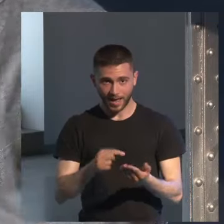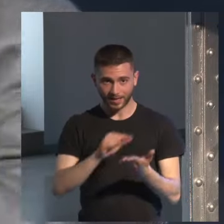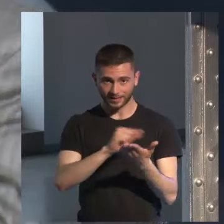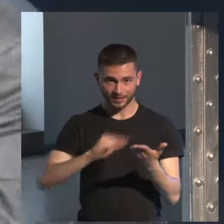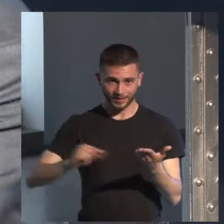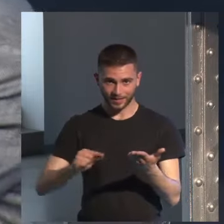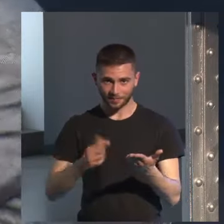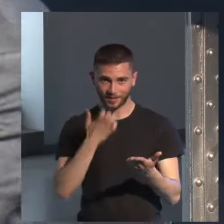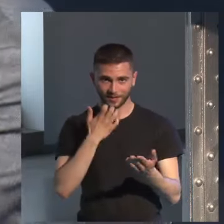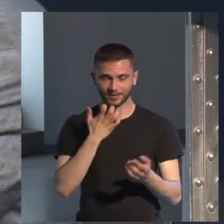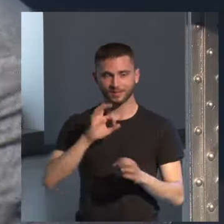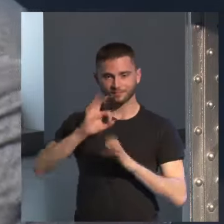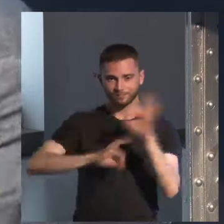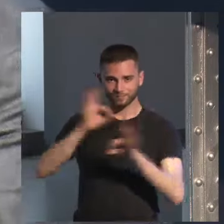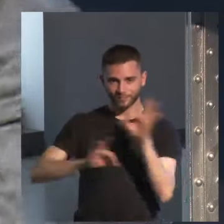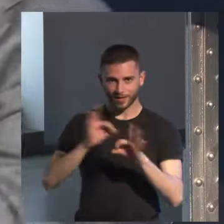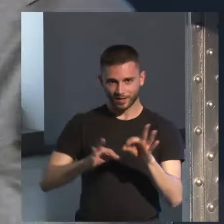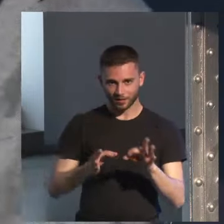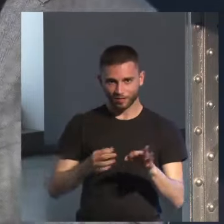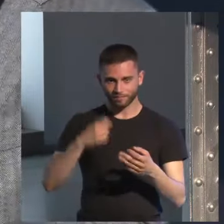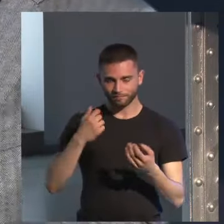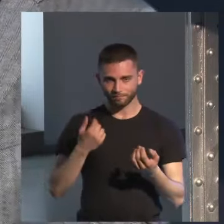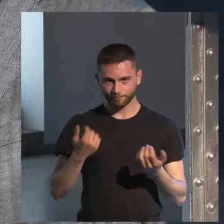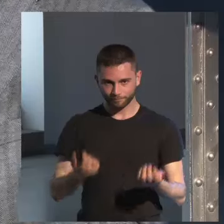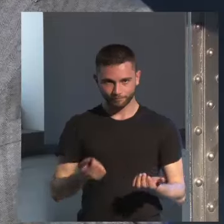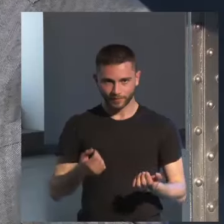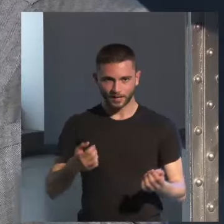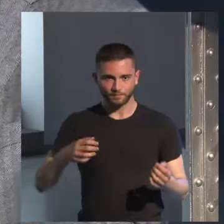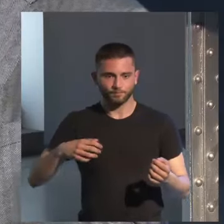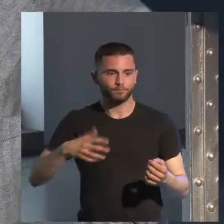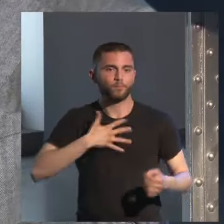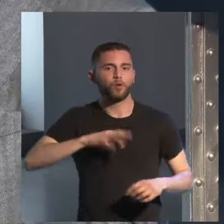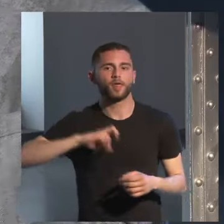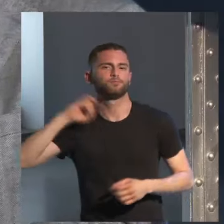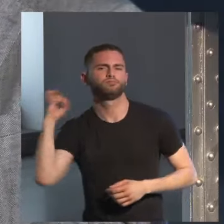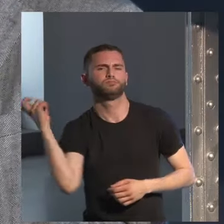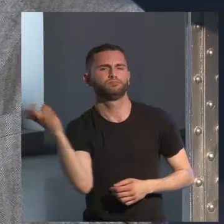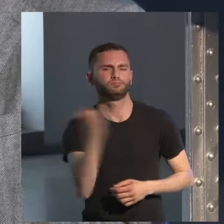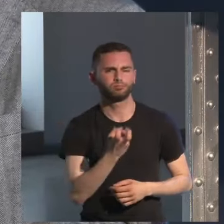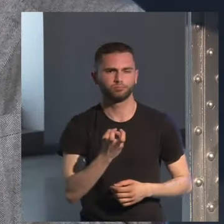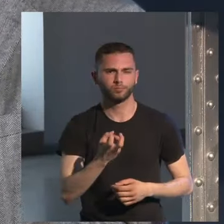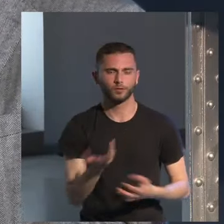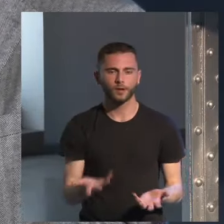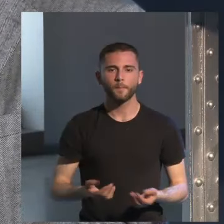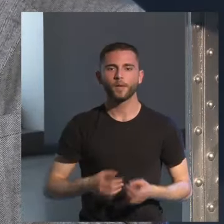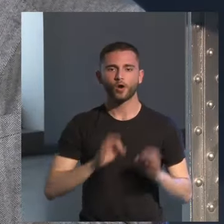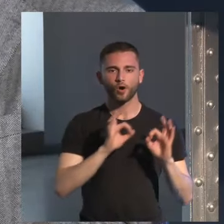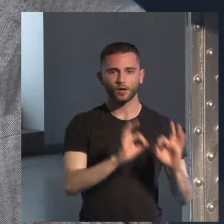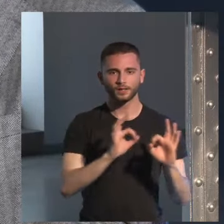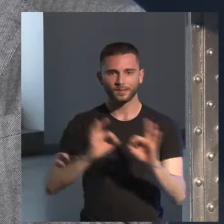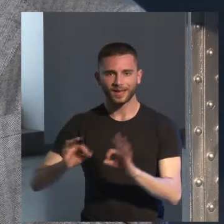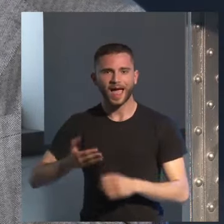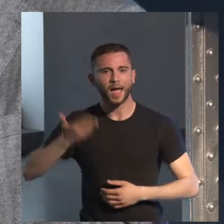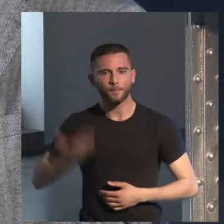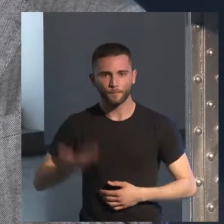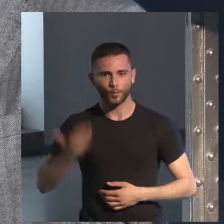disciplina hay de todo hay de todos los casos y de todas las posibilidades pero creo que la disciplina es muy importante a la hora